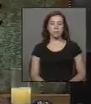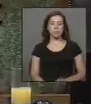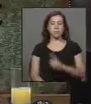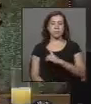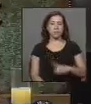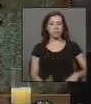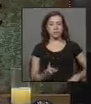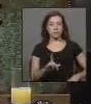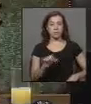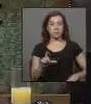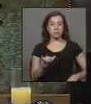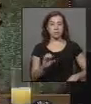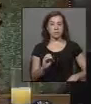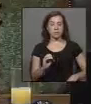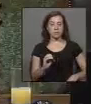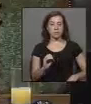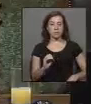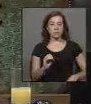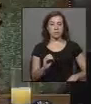Diputado Belolio, ¿está en condiciones?